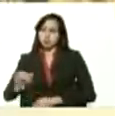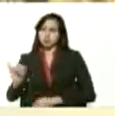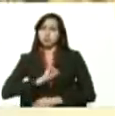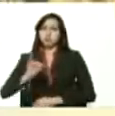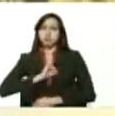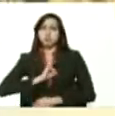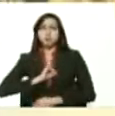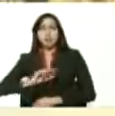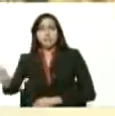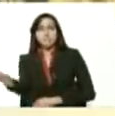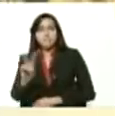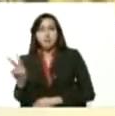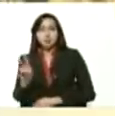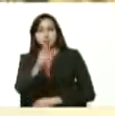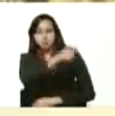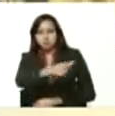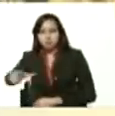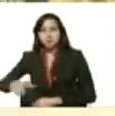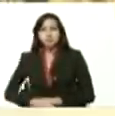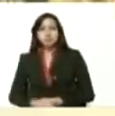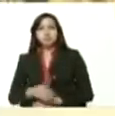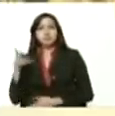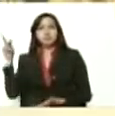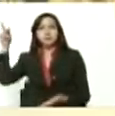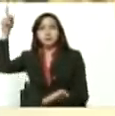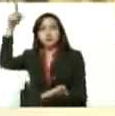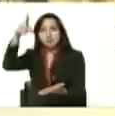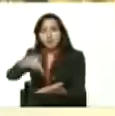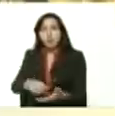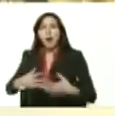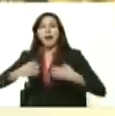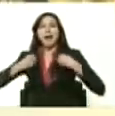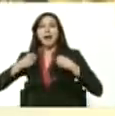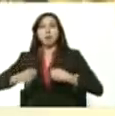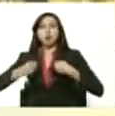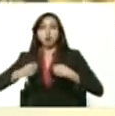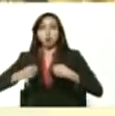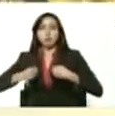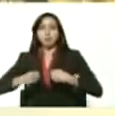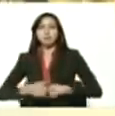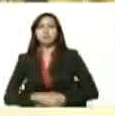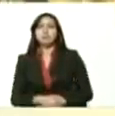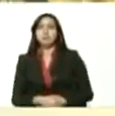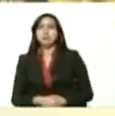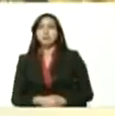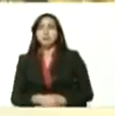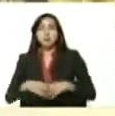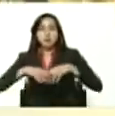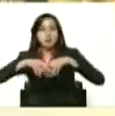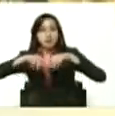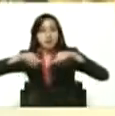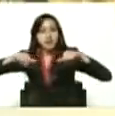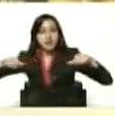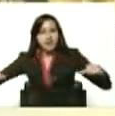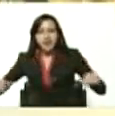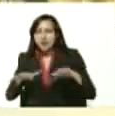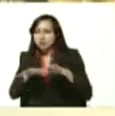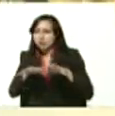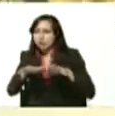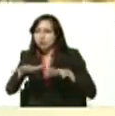nacional de la llaneridad vámonos a calabozo tierra extensa